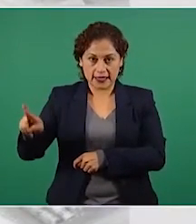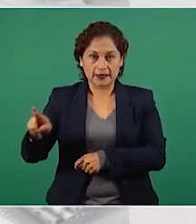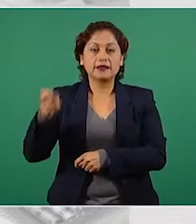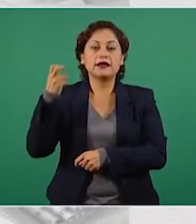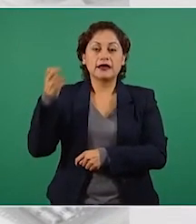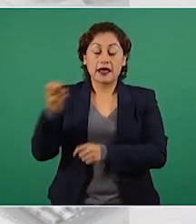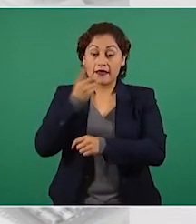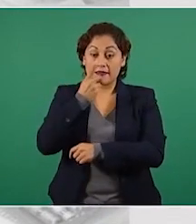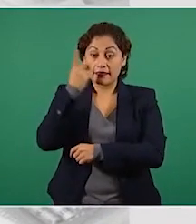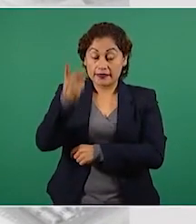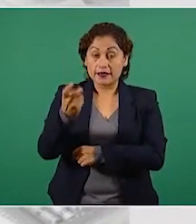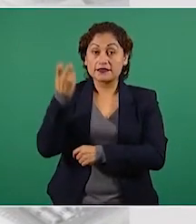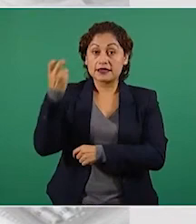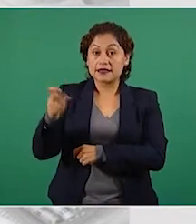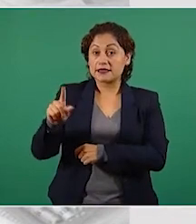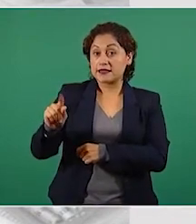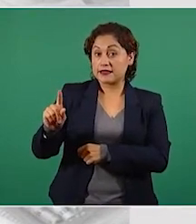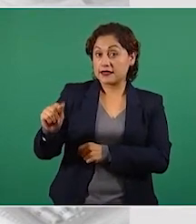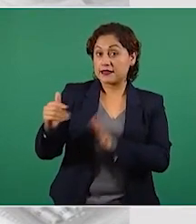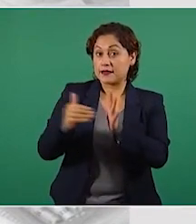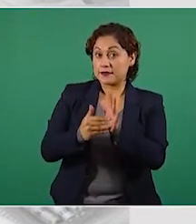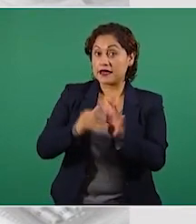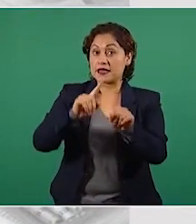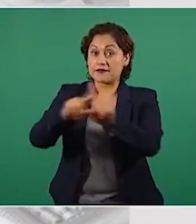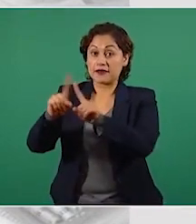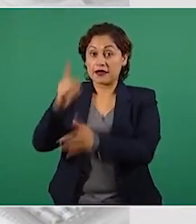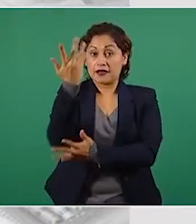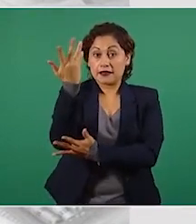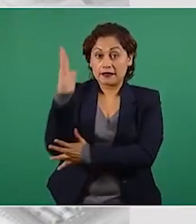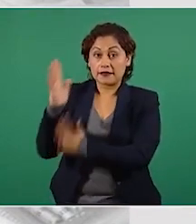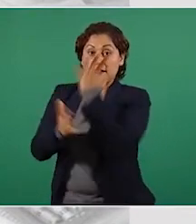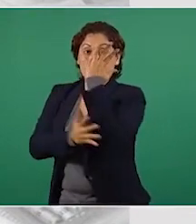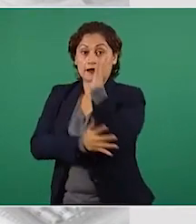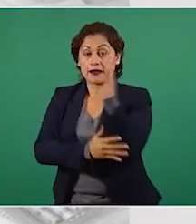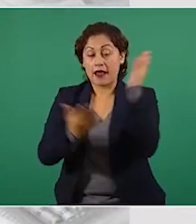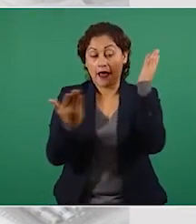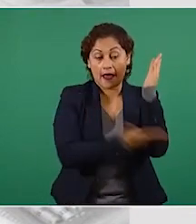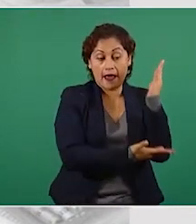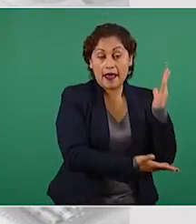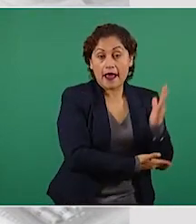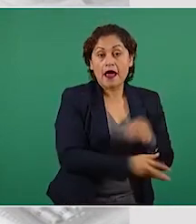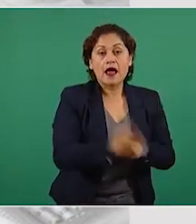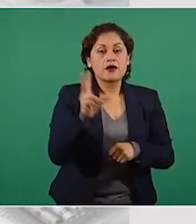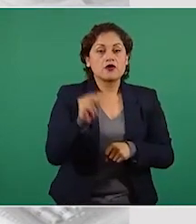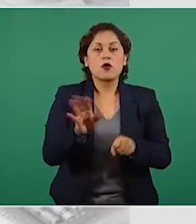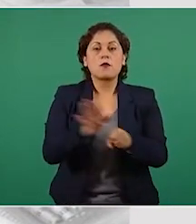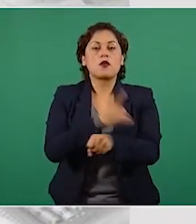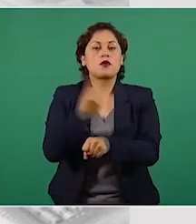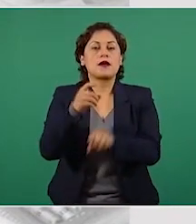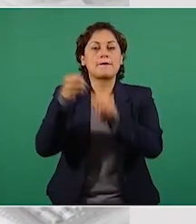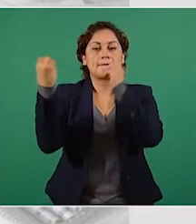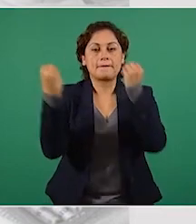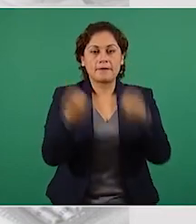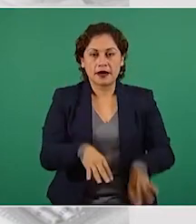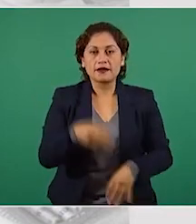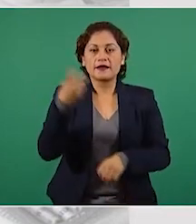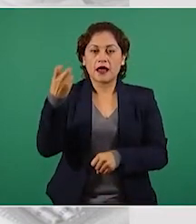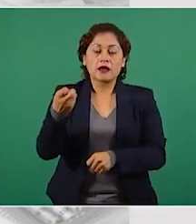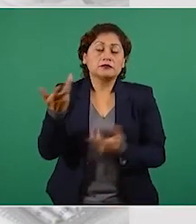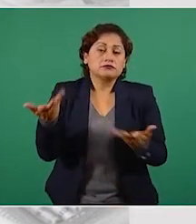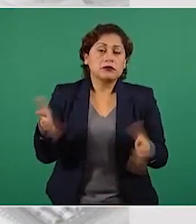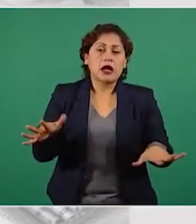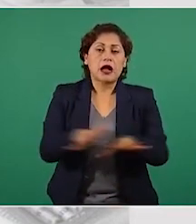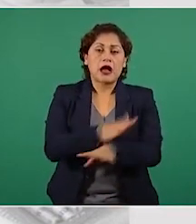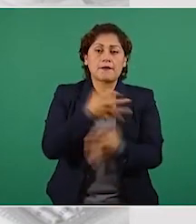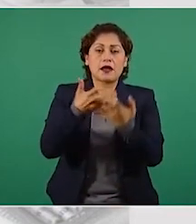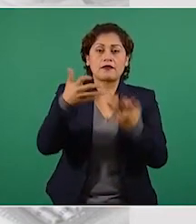mil hectáreas no es por deforestación, sino por pérdida de cobertura forestal y que ésta se debe al cambio de uso de